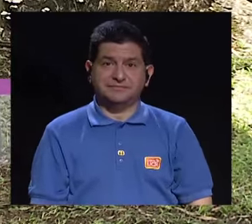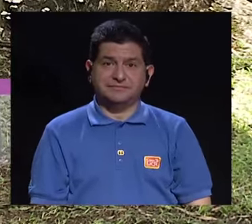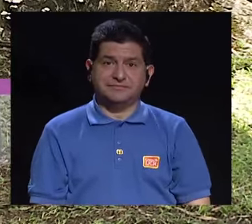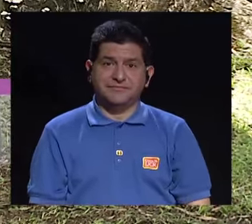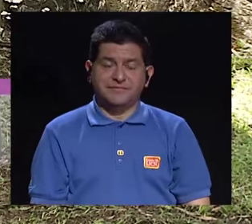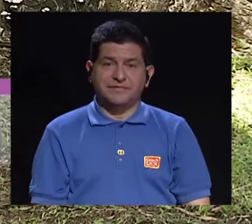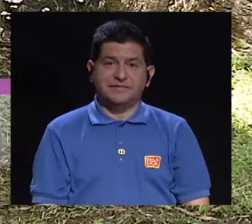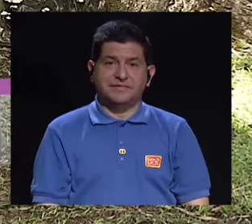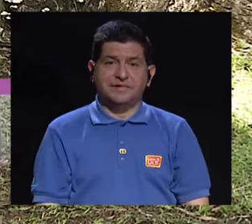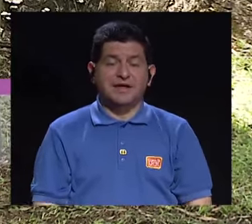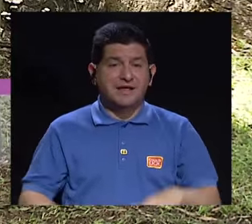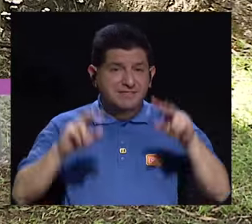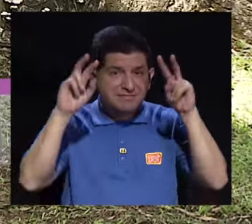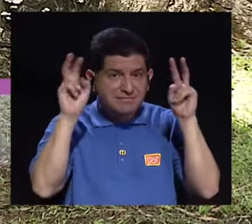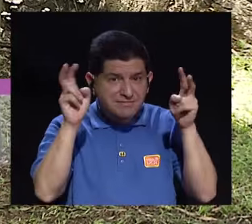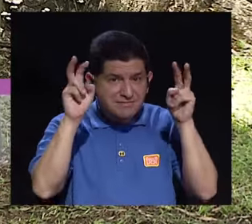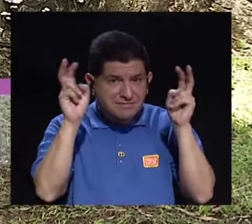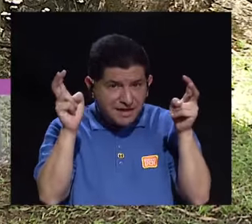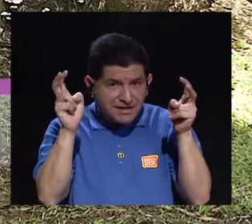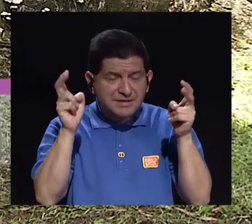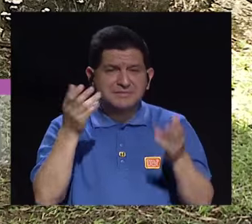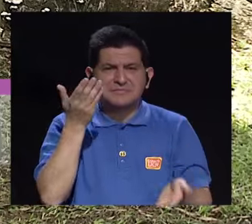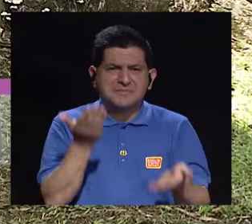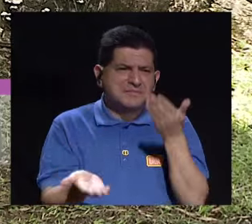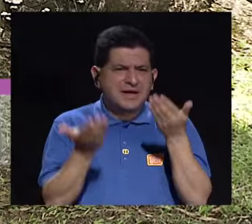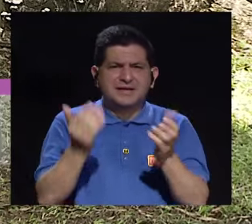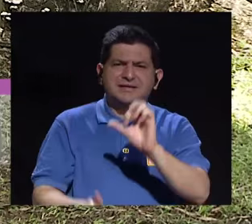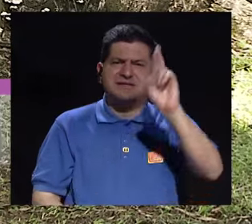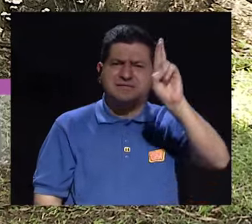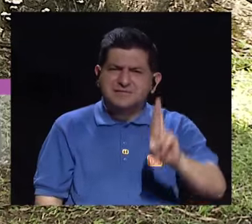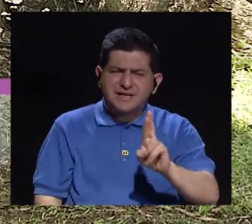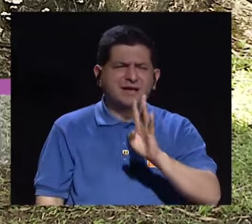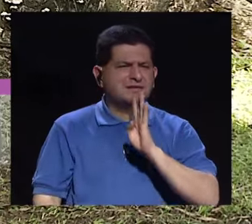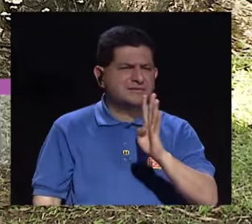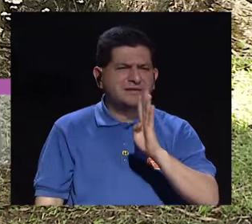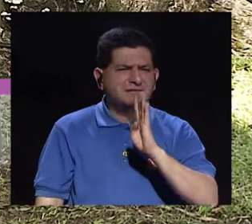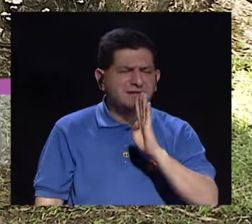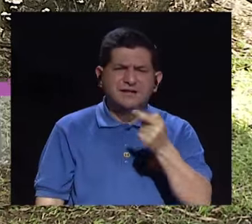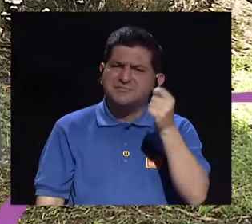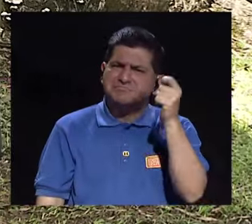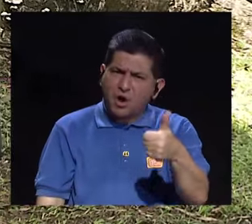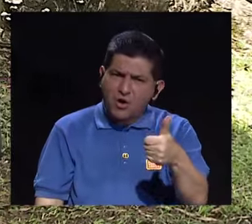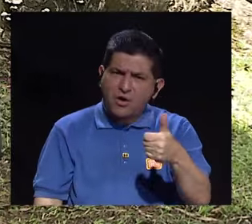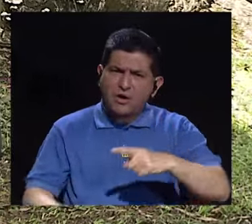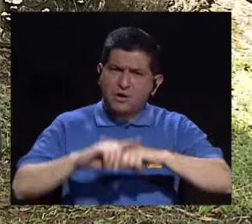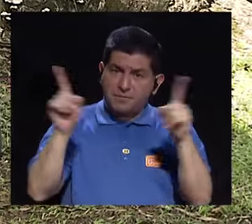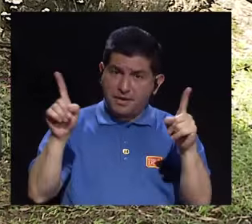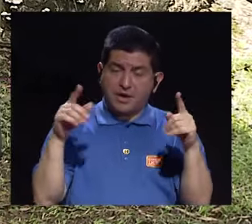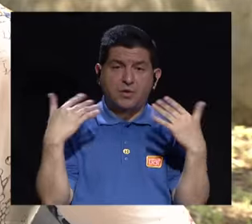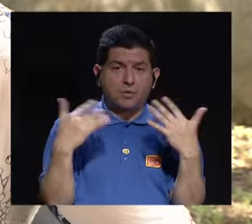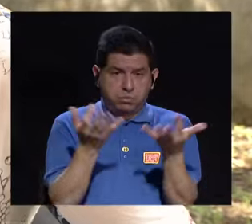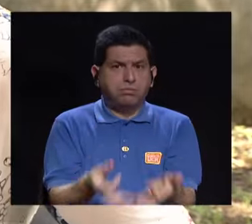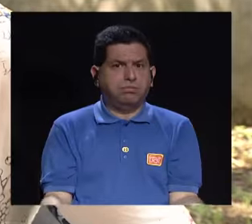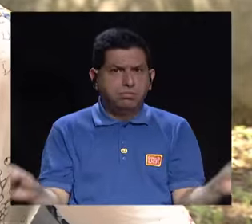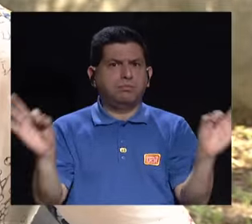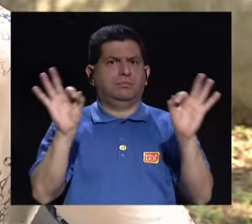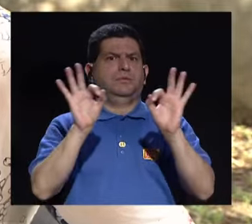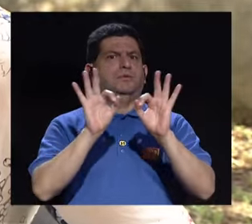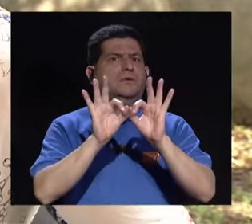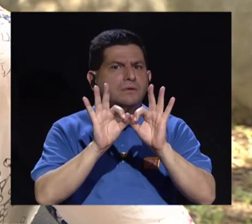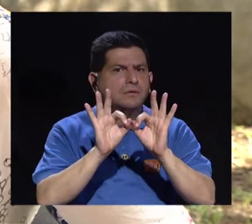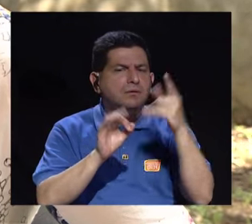ha sido un tema, tal vez que en Costa Rica se habla poco, pero que es de mucha